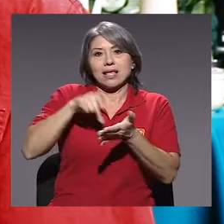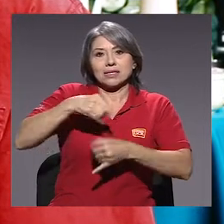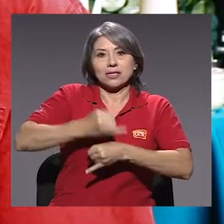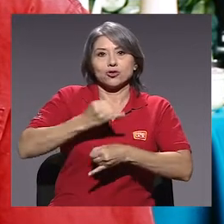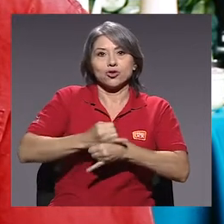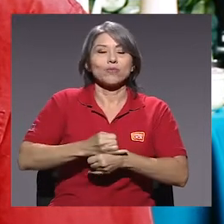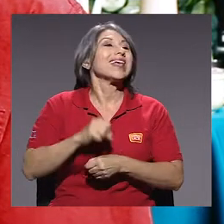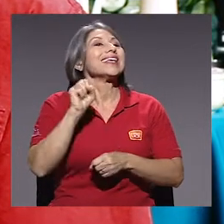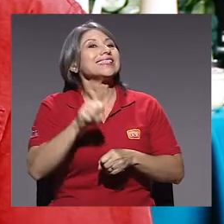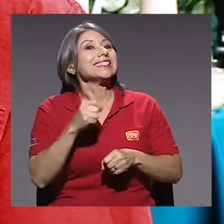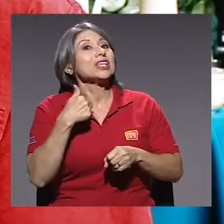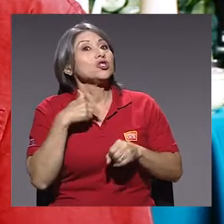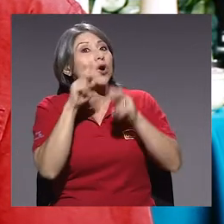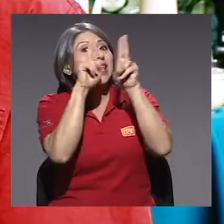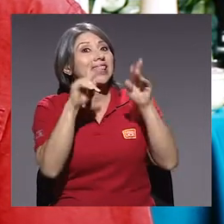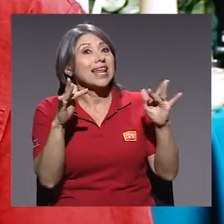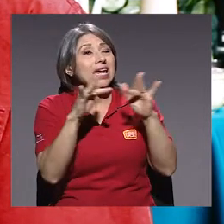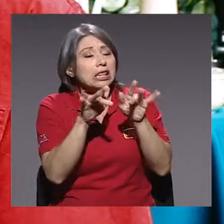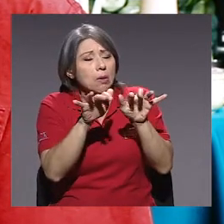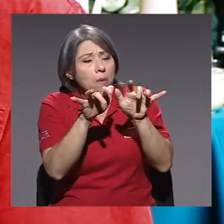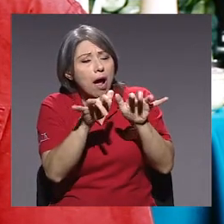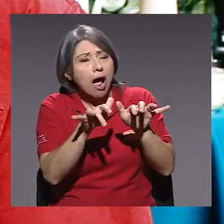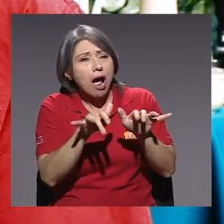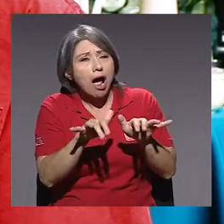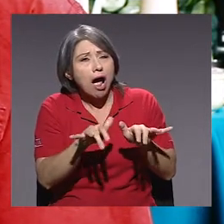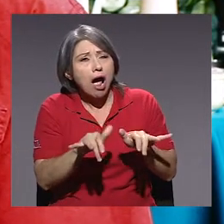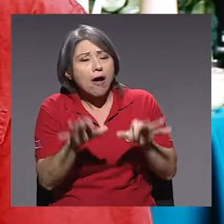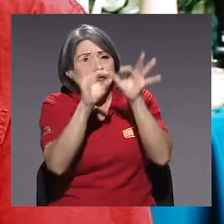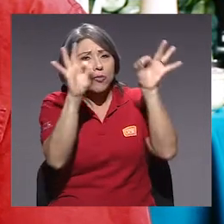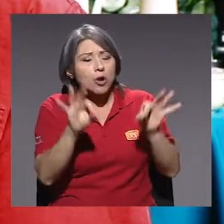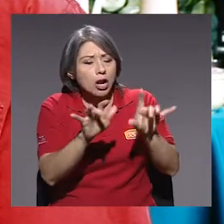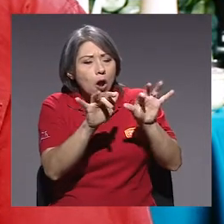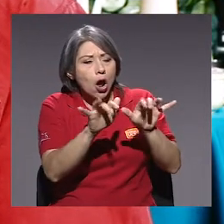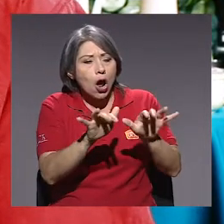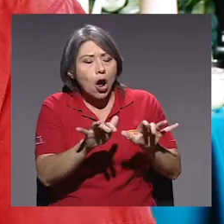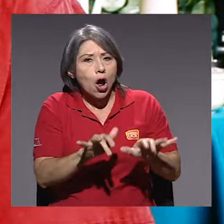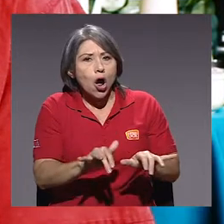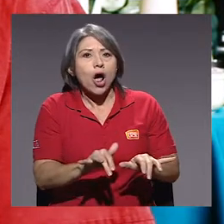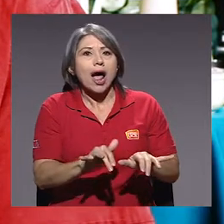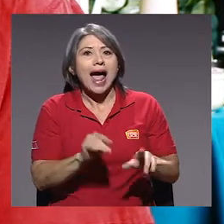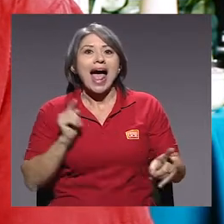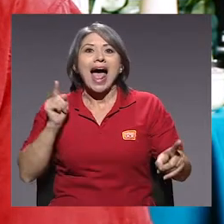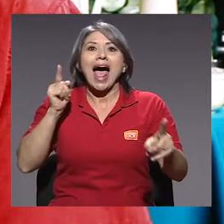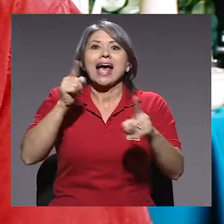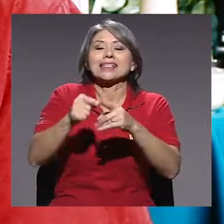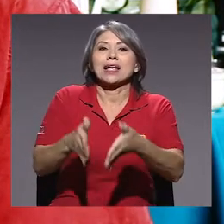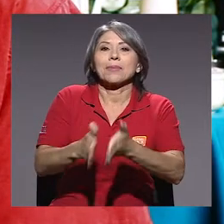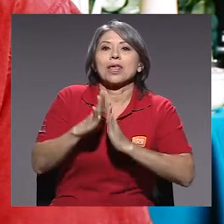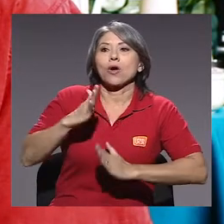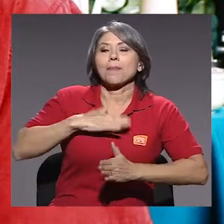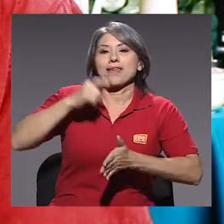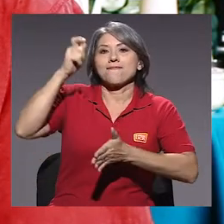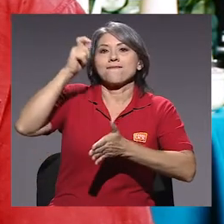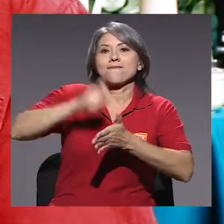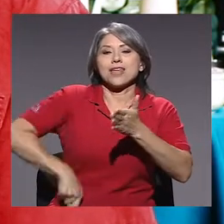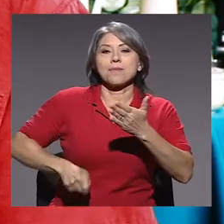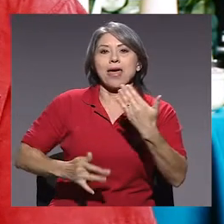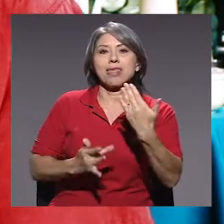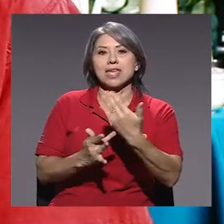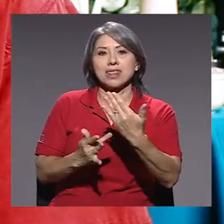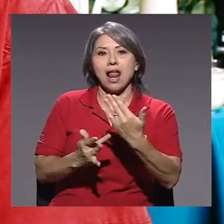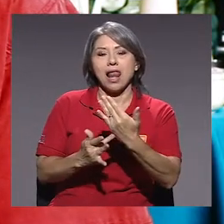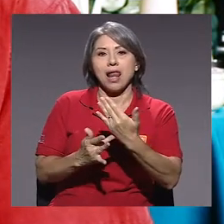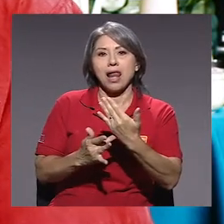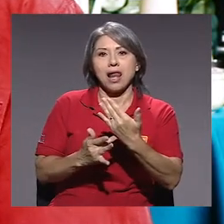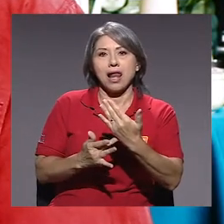internet. Empecé a registrar todo lo que pude registrar hasta que me pidieron una firma digital. En algún